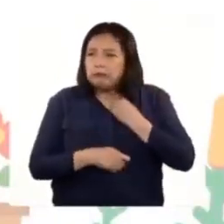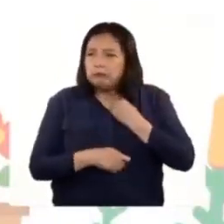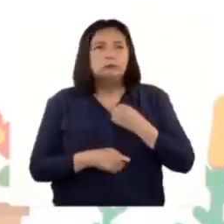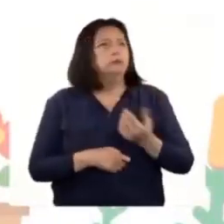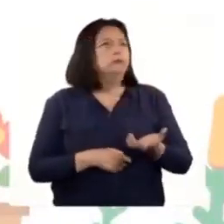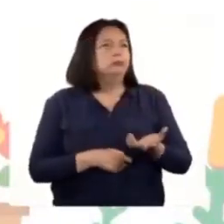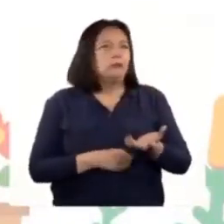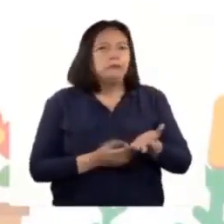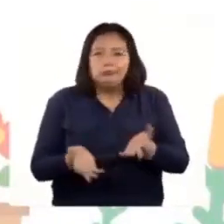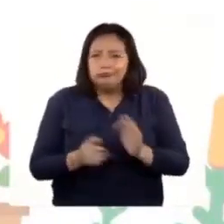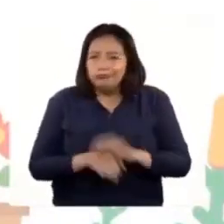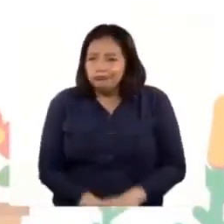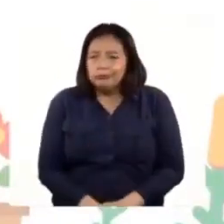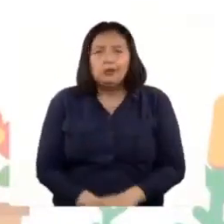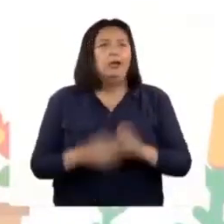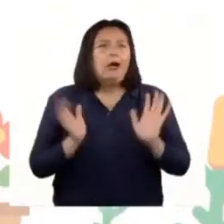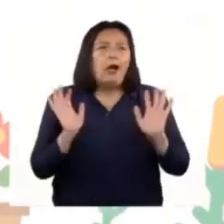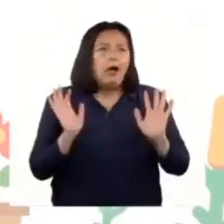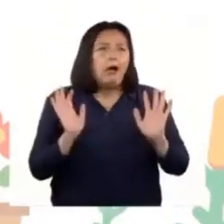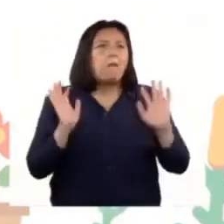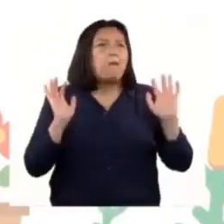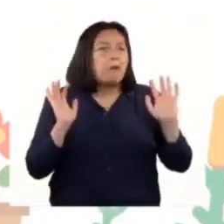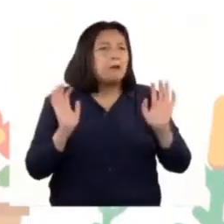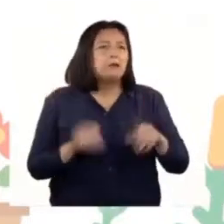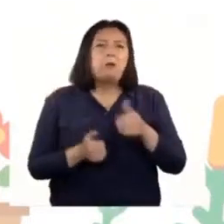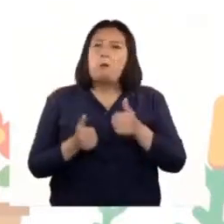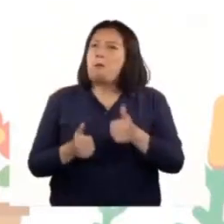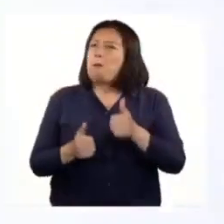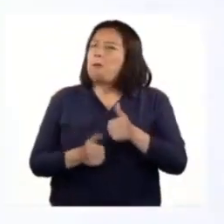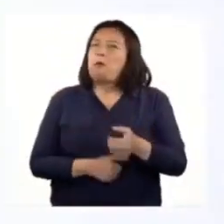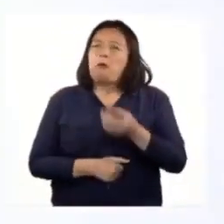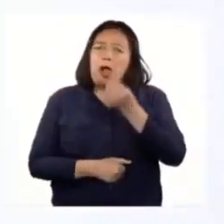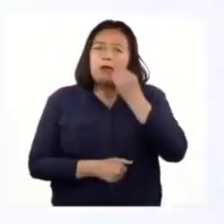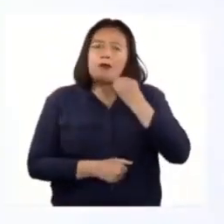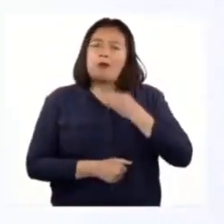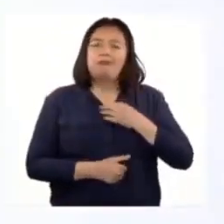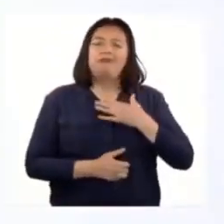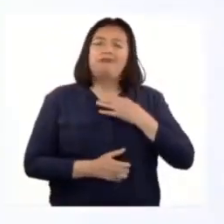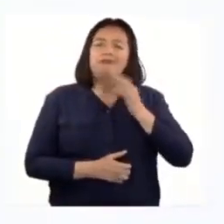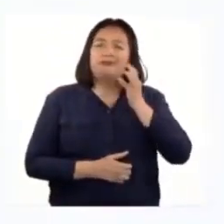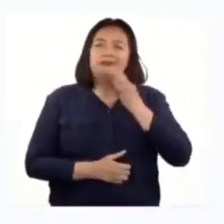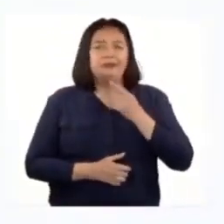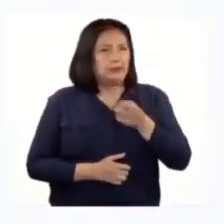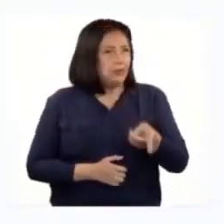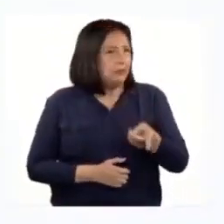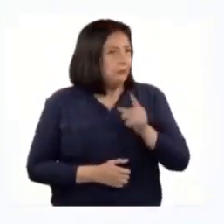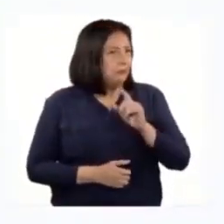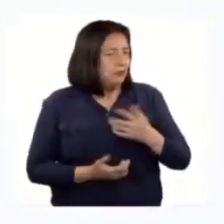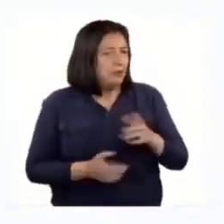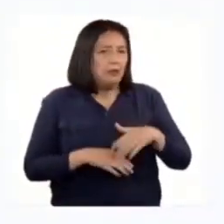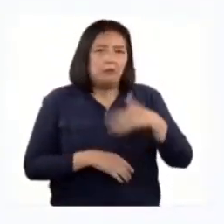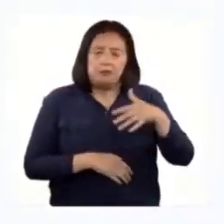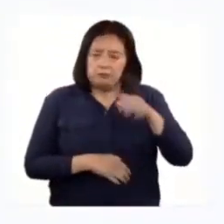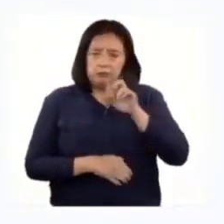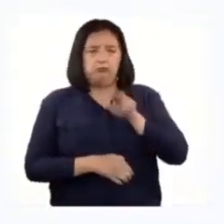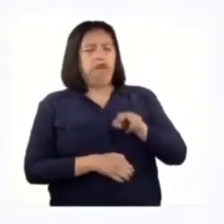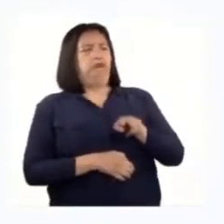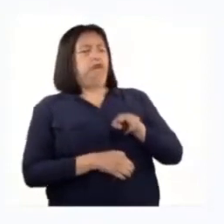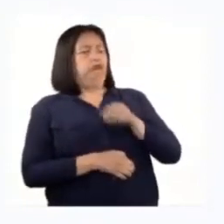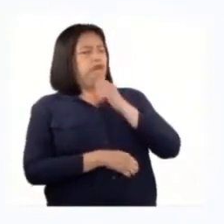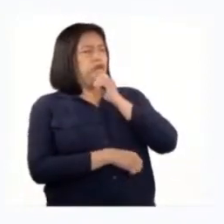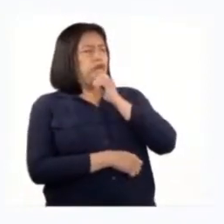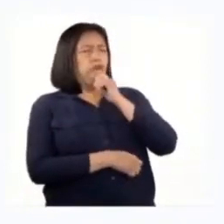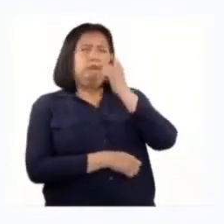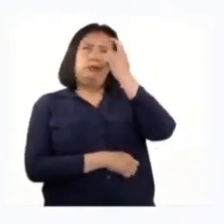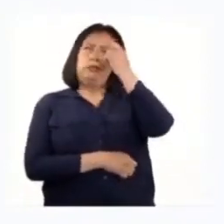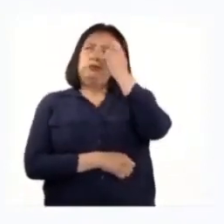rápidamente. Al parecer, fue una comida muy sabrosa. Después de ver esto, me